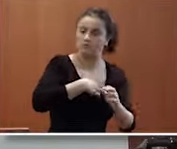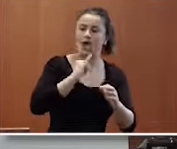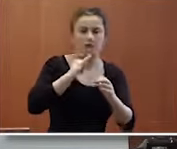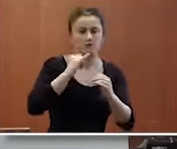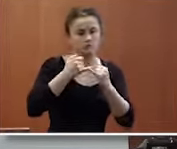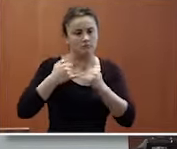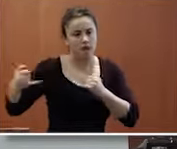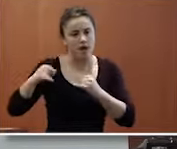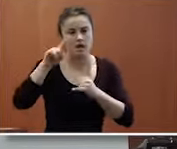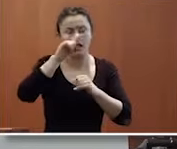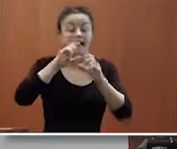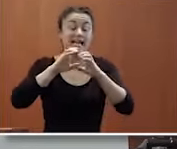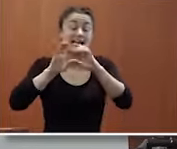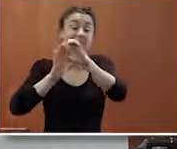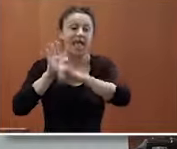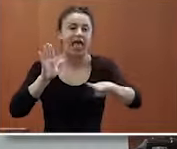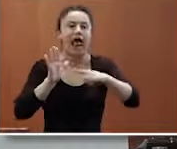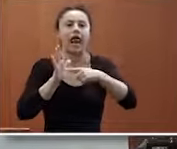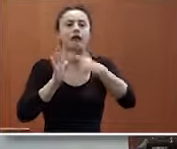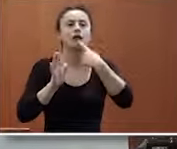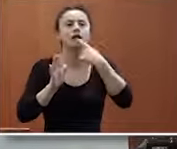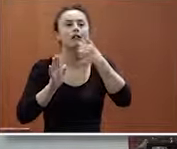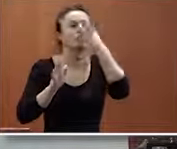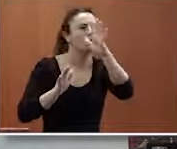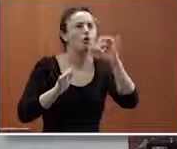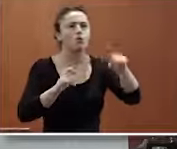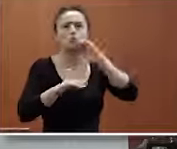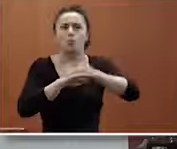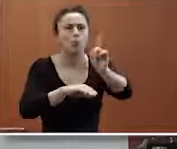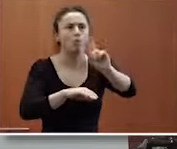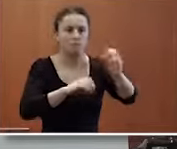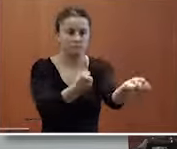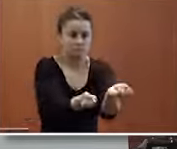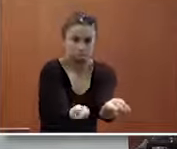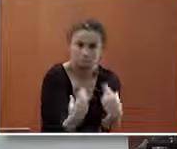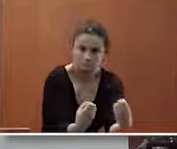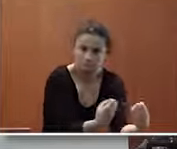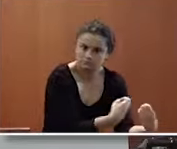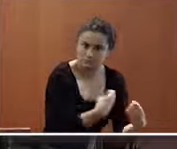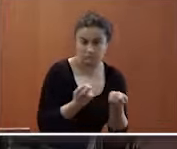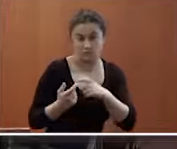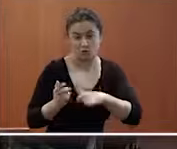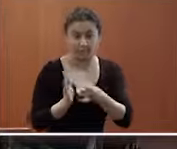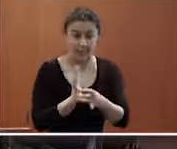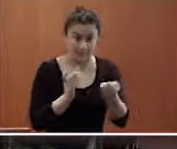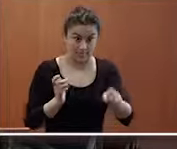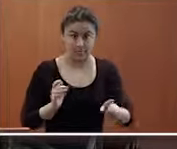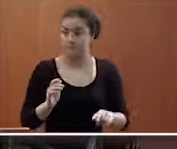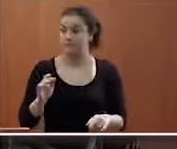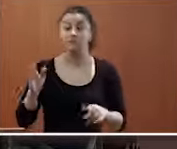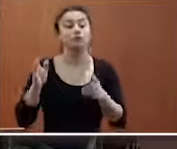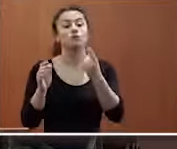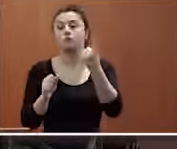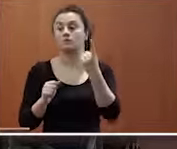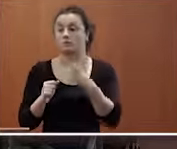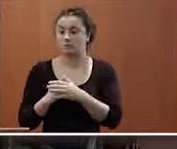canal que cada trabajador puede utilizar para denunciar si eso no ocurre o cree que no ocurre así porque lo que haríamos cometiríamos un